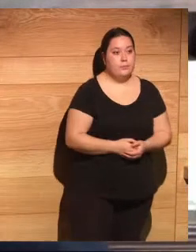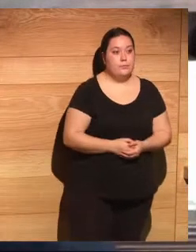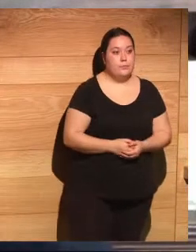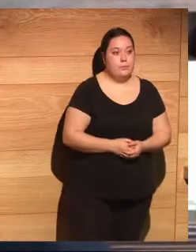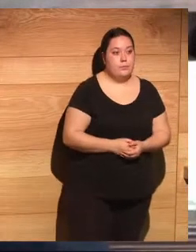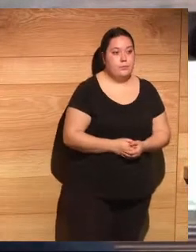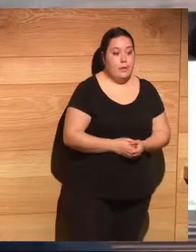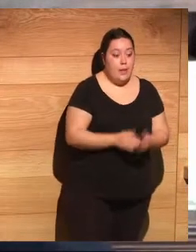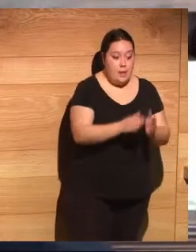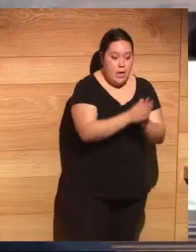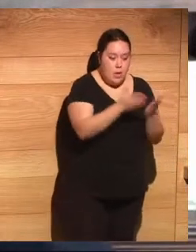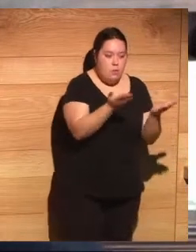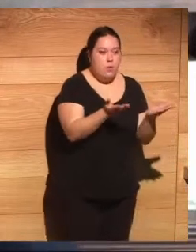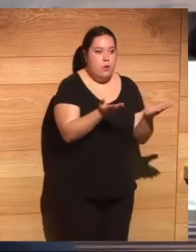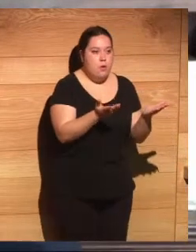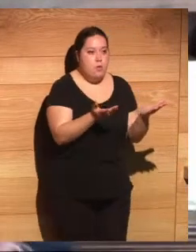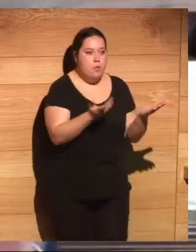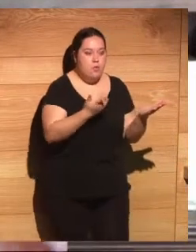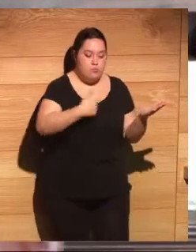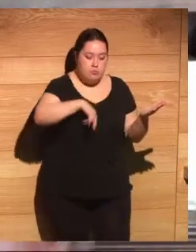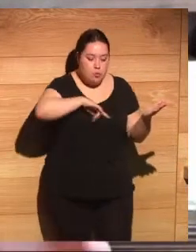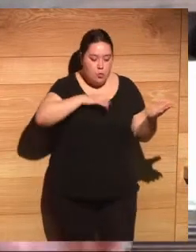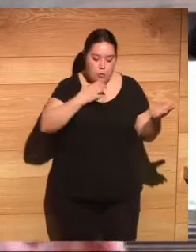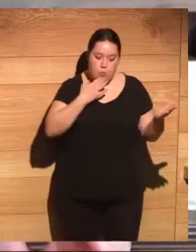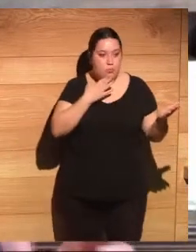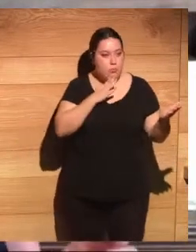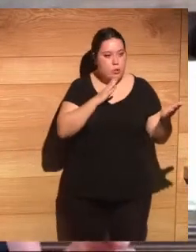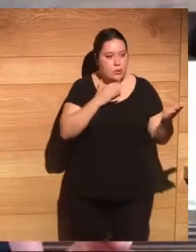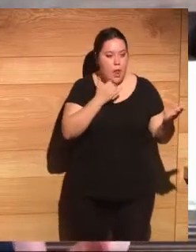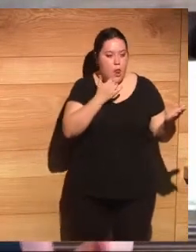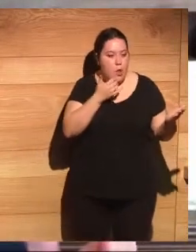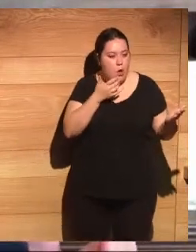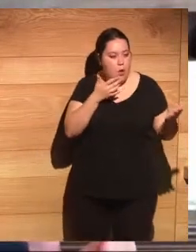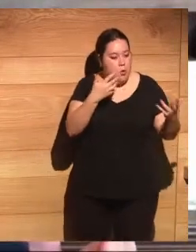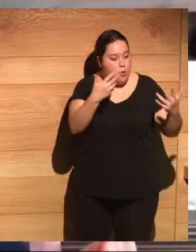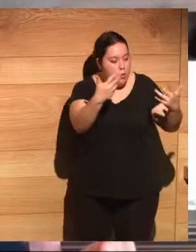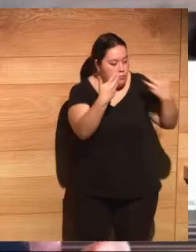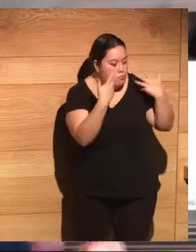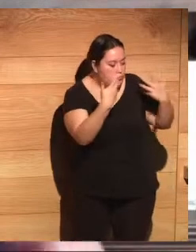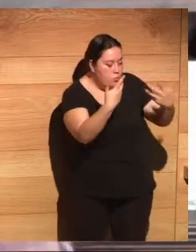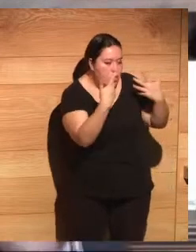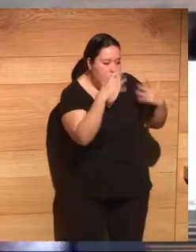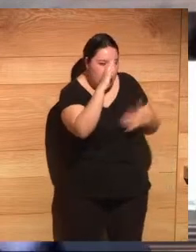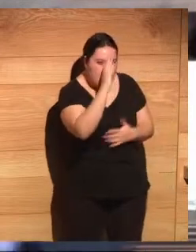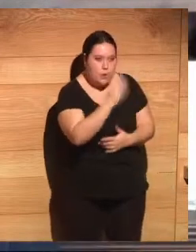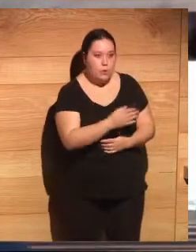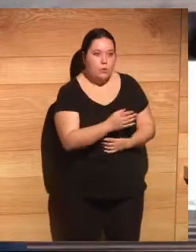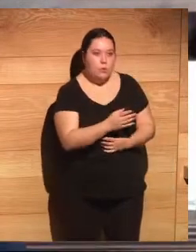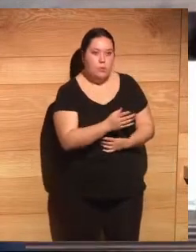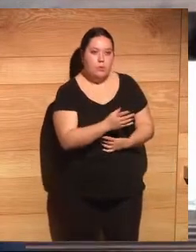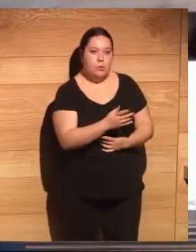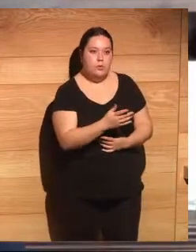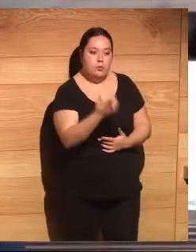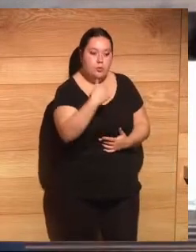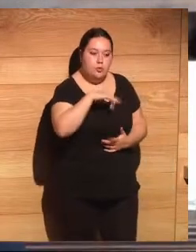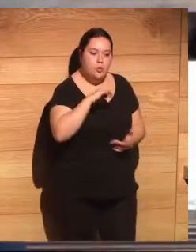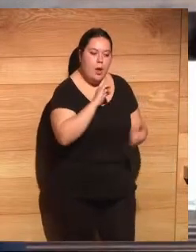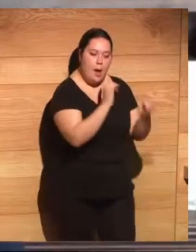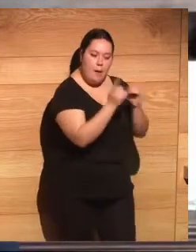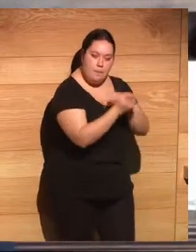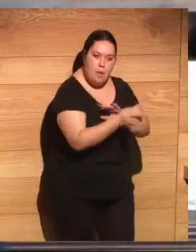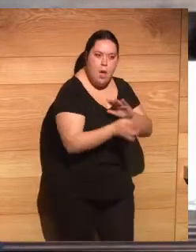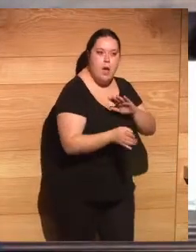que tener muchos como un libro de consulta muy permanente y muy directa porque vamos a cambiar